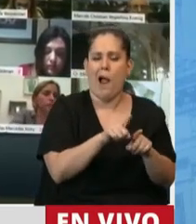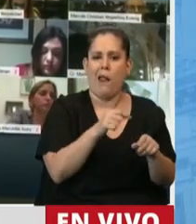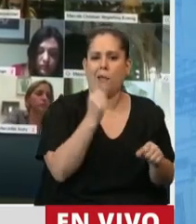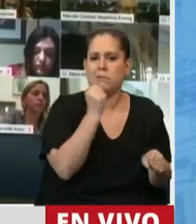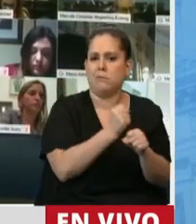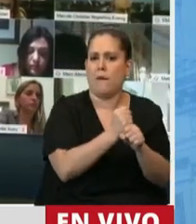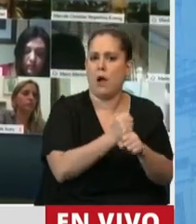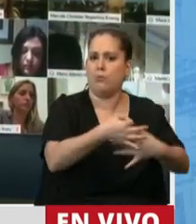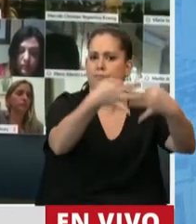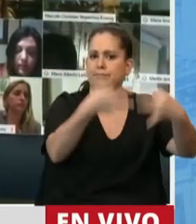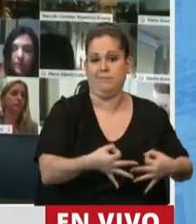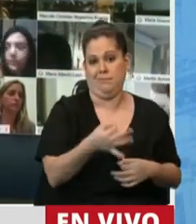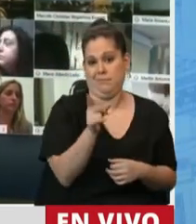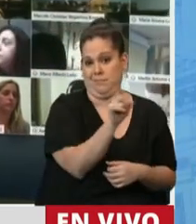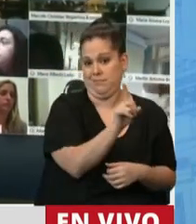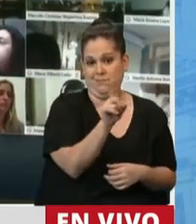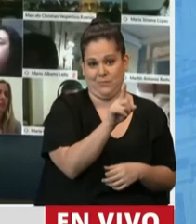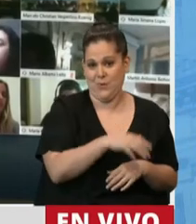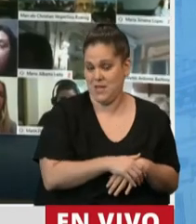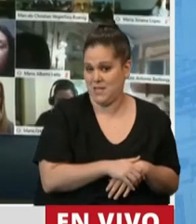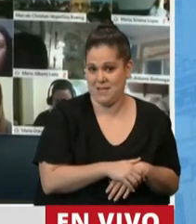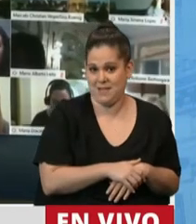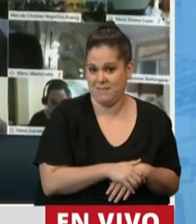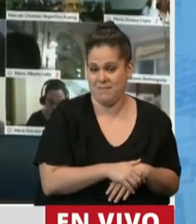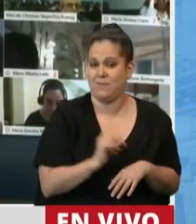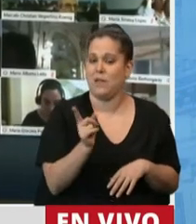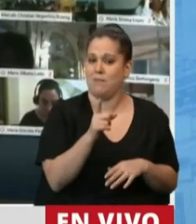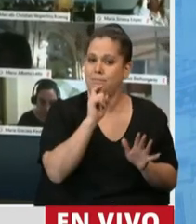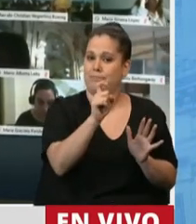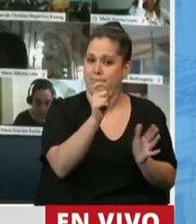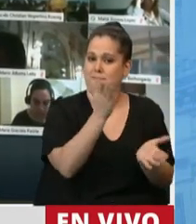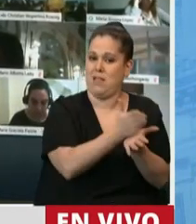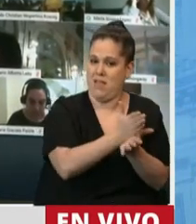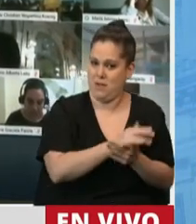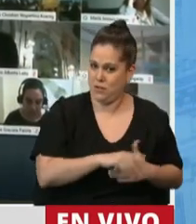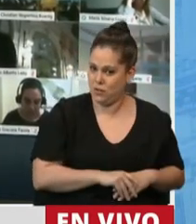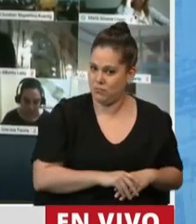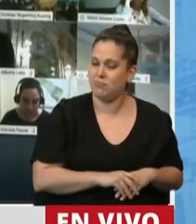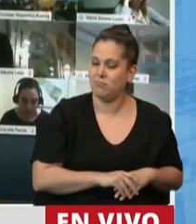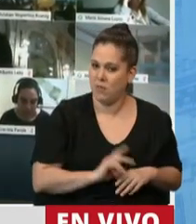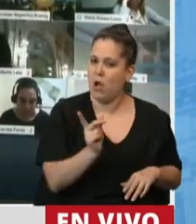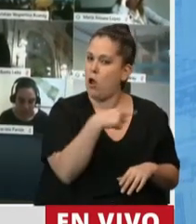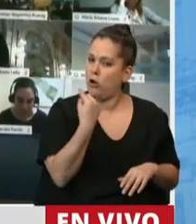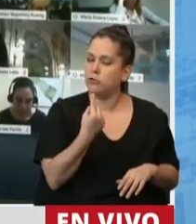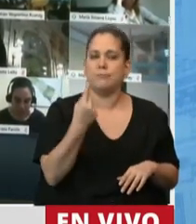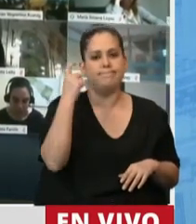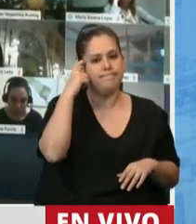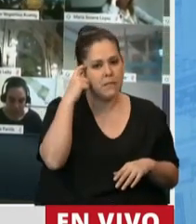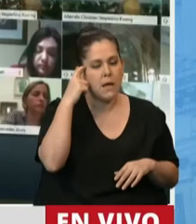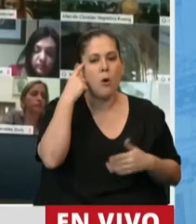flexibilización de sus trabajadoras y sus trabajadores. Y nosotros abogamos por un desarrollo